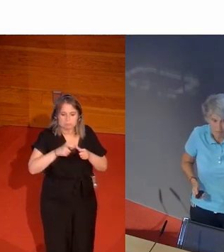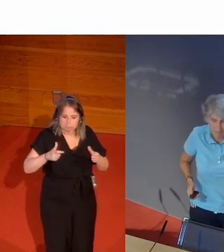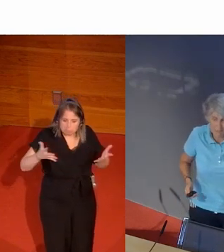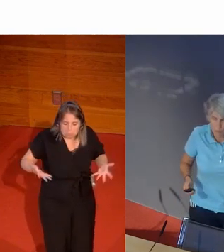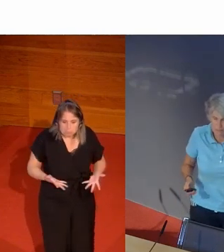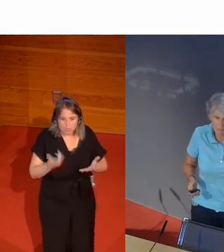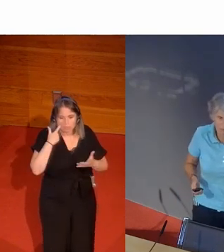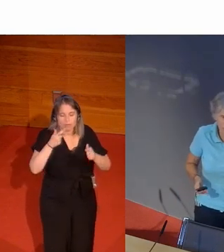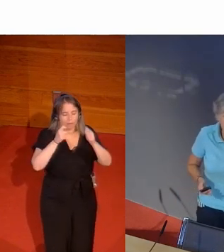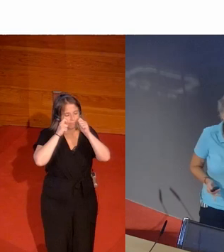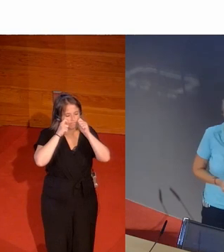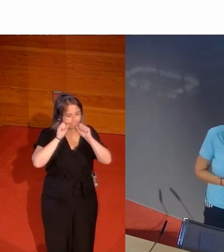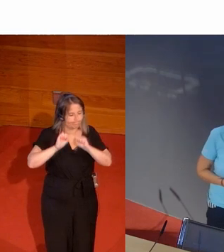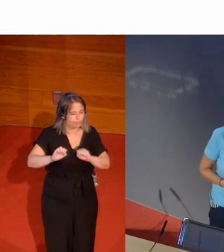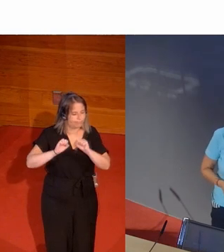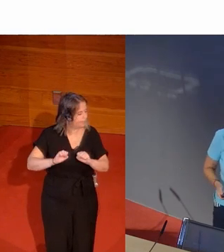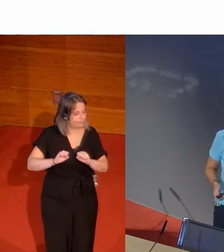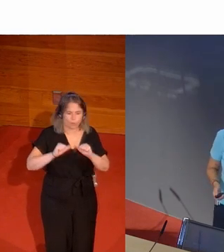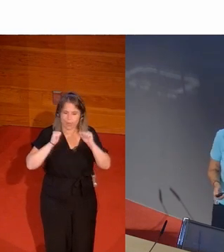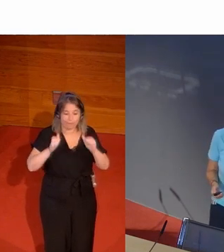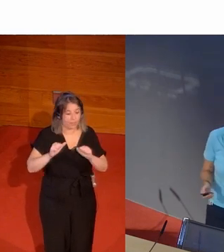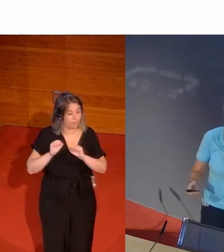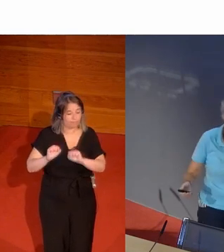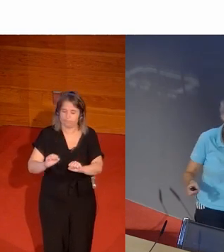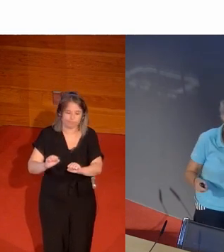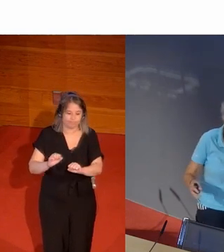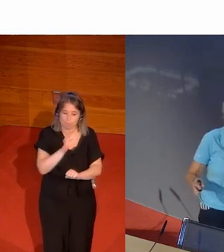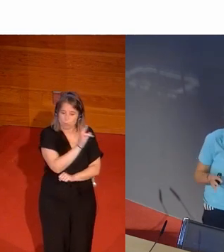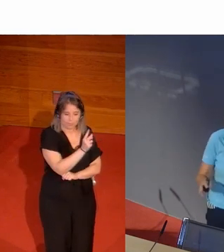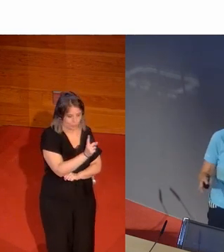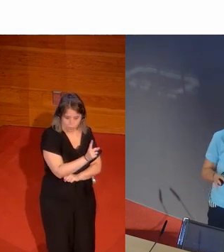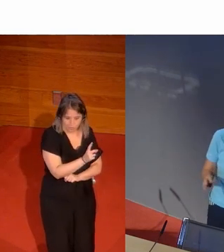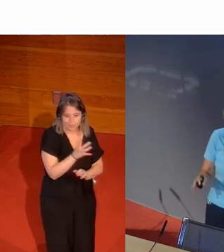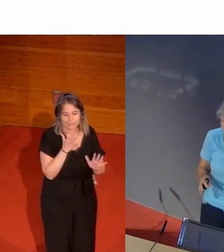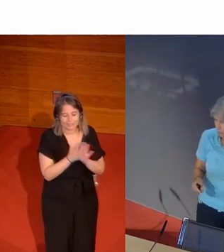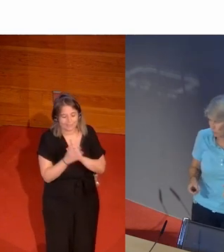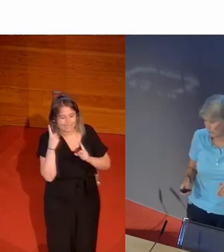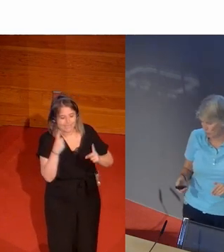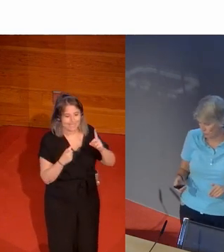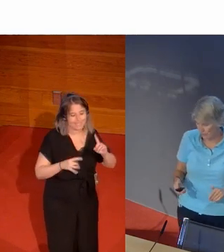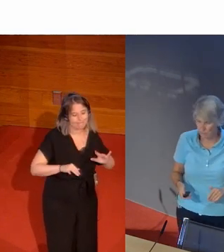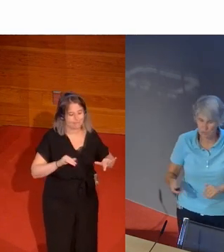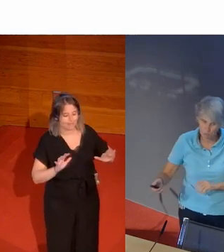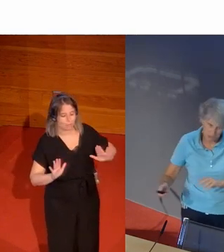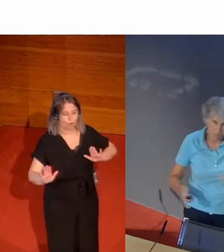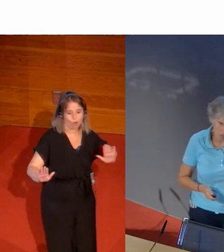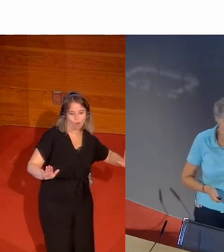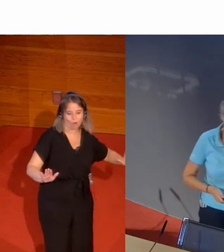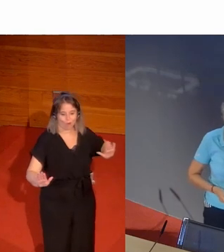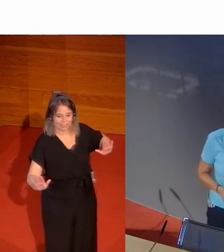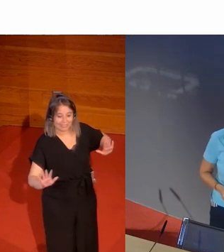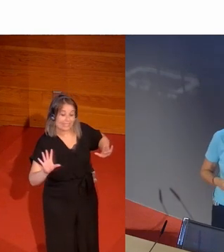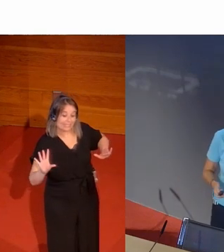pero empezaba a darse cuenta de que ir contra corriente no era bueno de manera que trataba de hacer ahí un ten con ten un